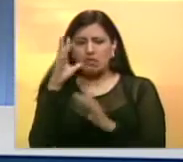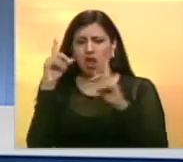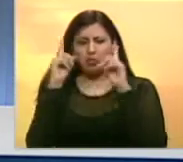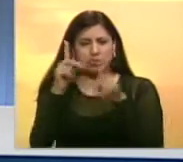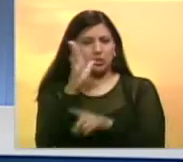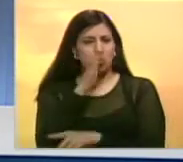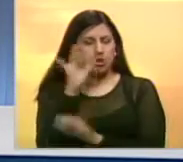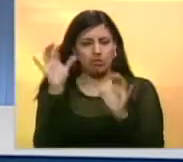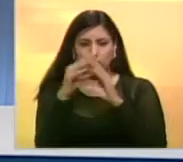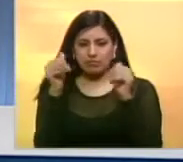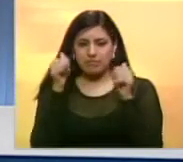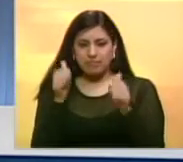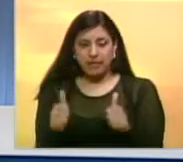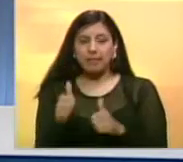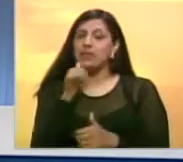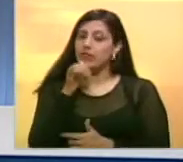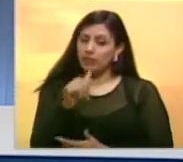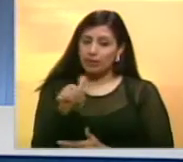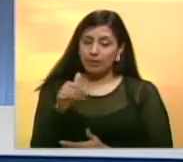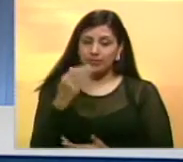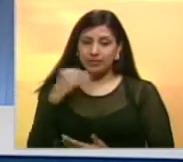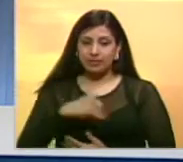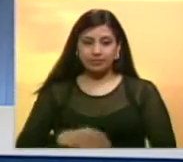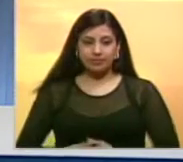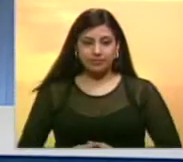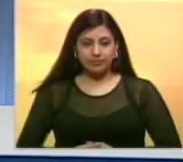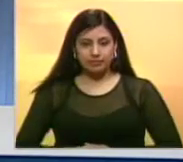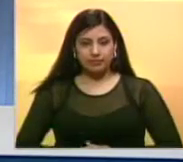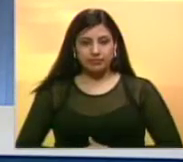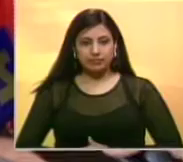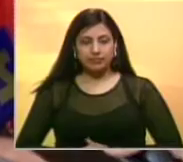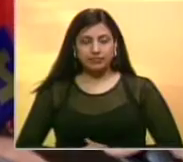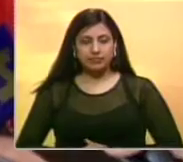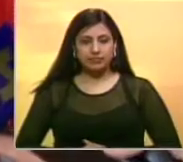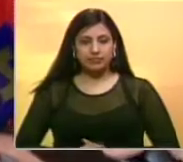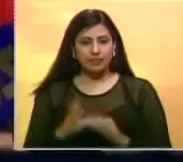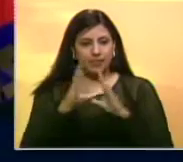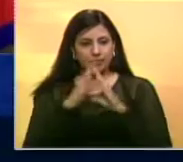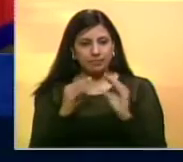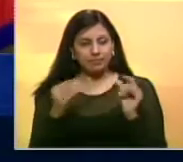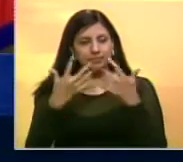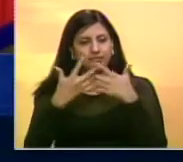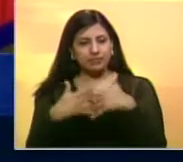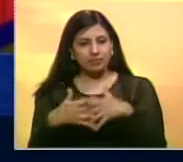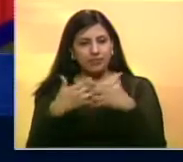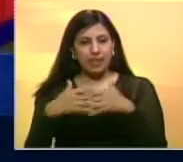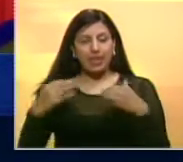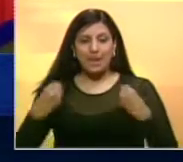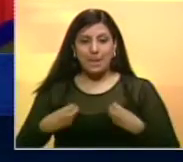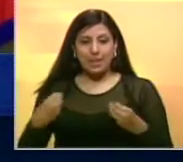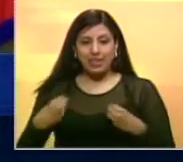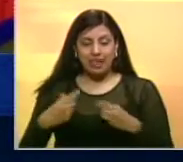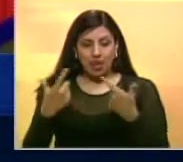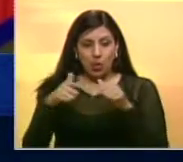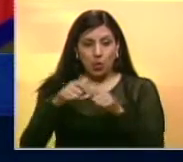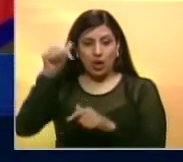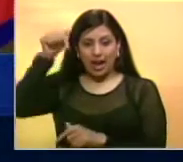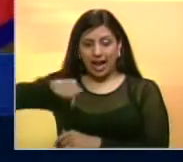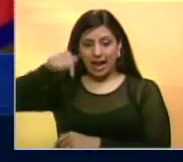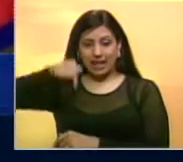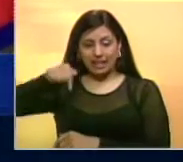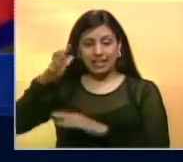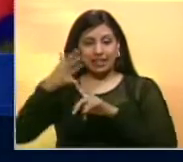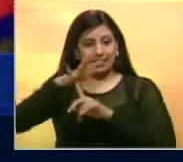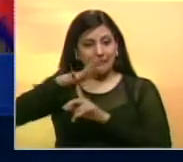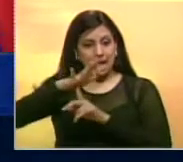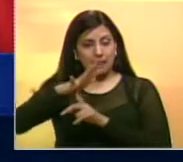la entidad Darwin Vázquez Patiño nos tiene los detalles Todas las empresas que hacen vida acá en nuestro